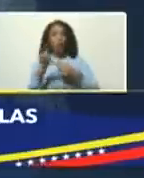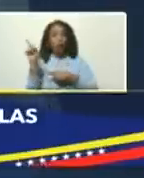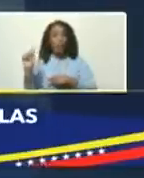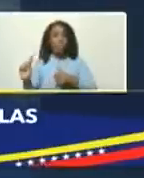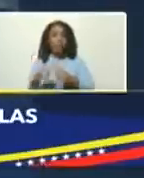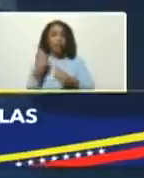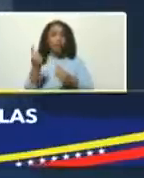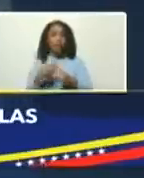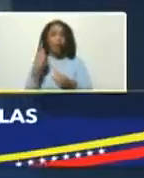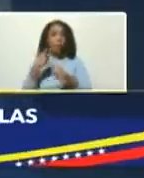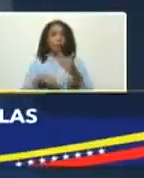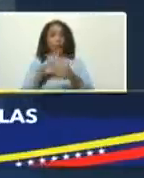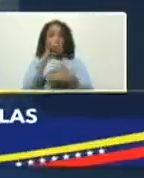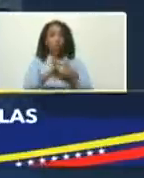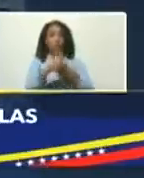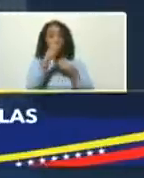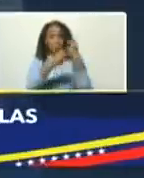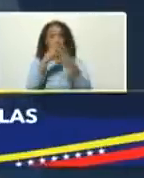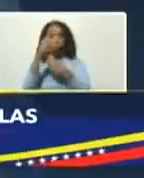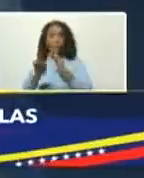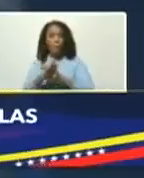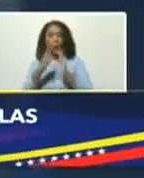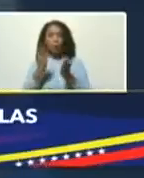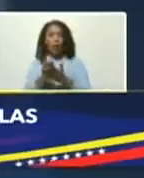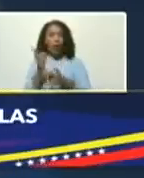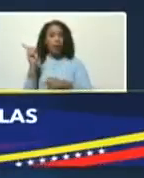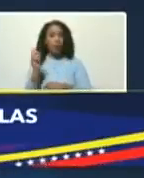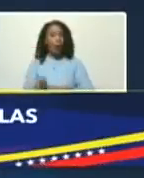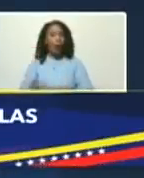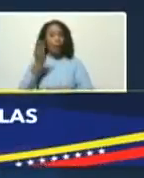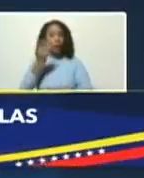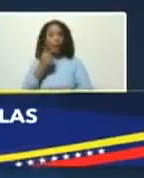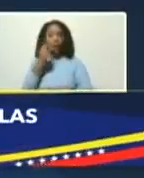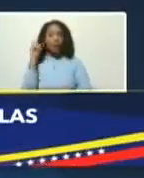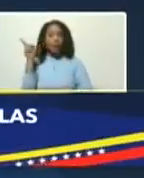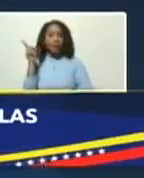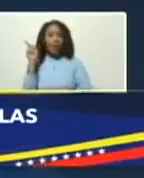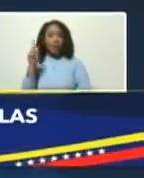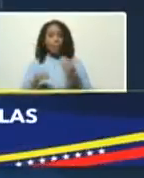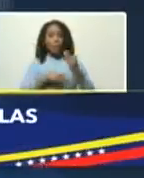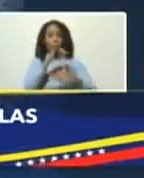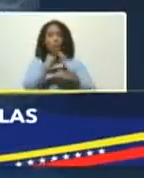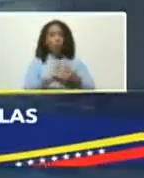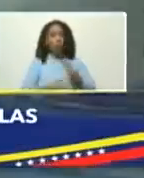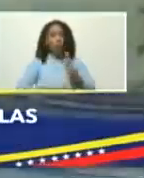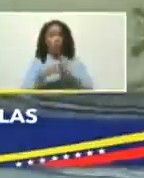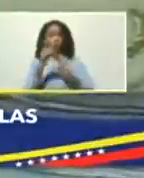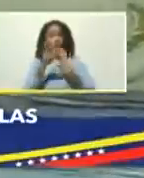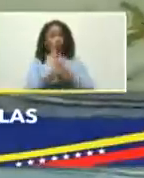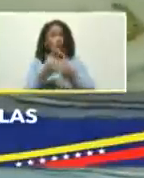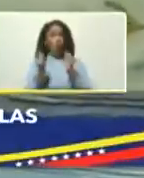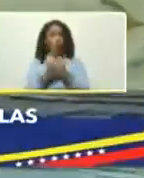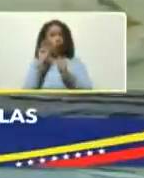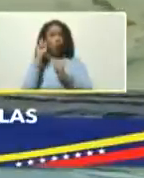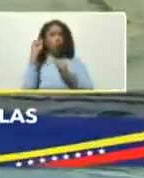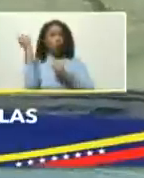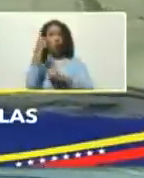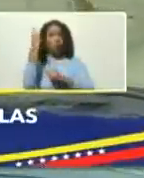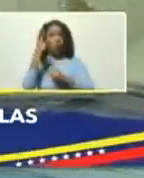principal proyecto turístico del mundo es importante también destacar que este es un proyecto que va a ser desarrollado con pura energía